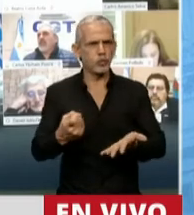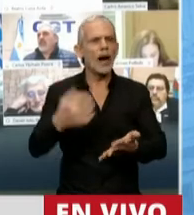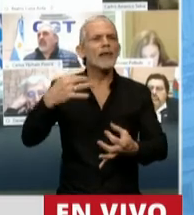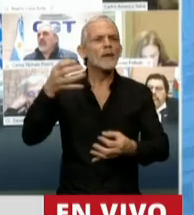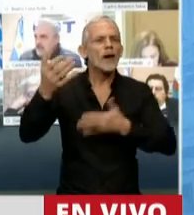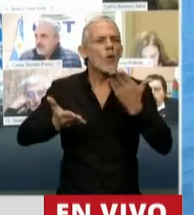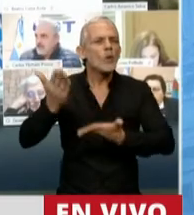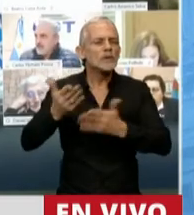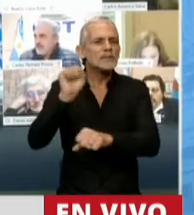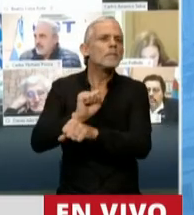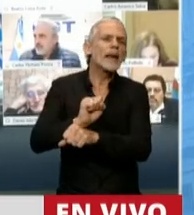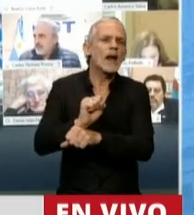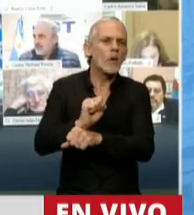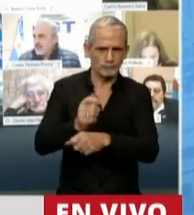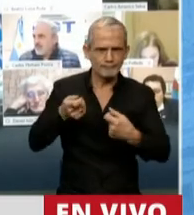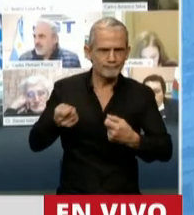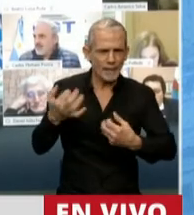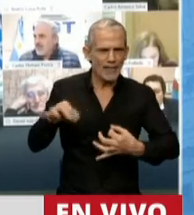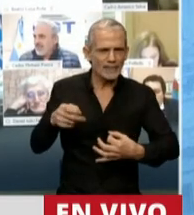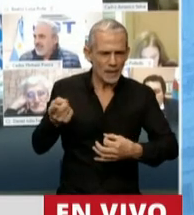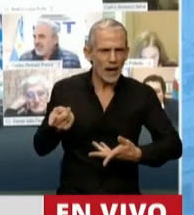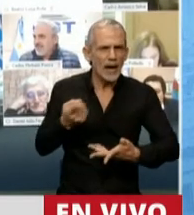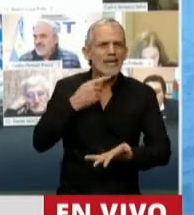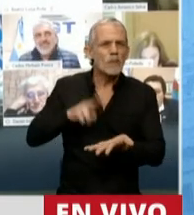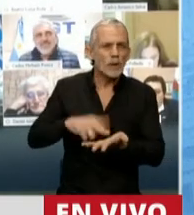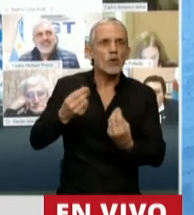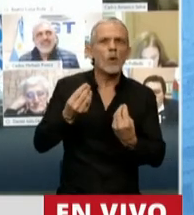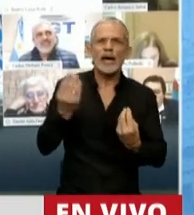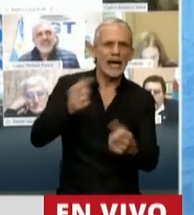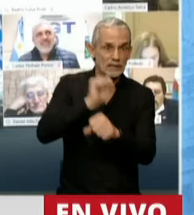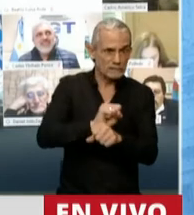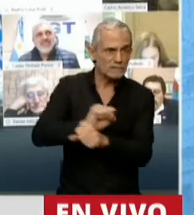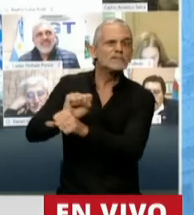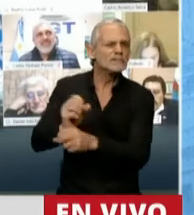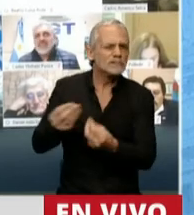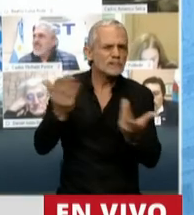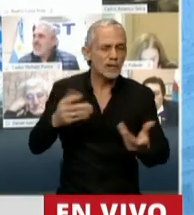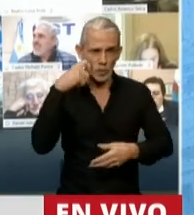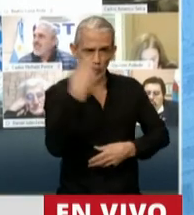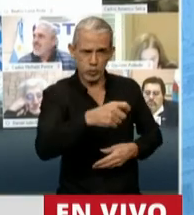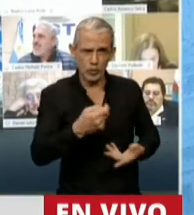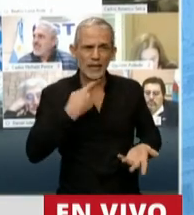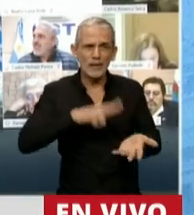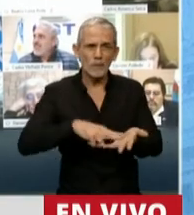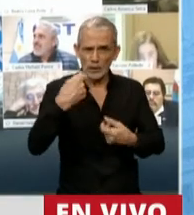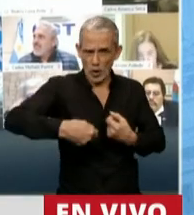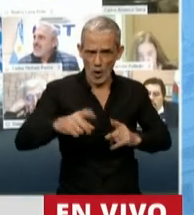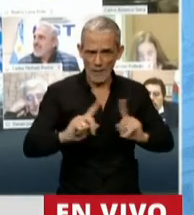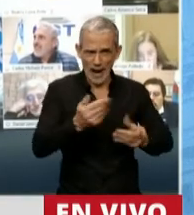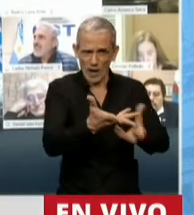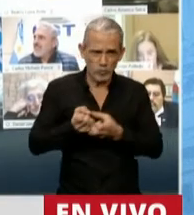graduar la prisión que debería cumplir este evasor o incumplidor de sus obligaciones tributarias.